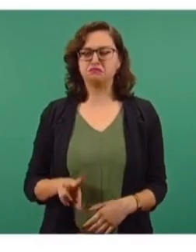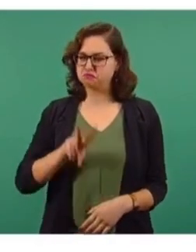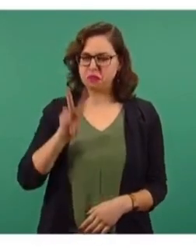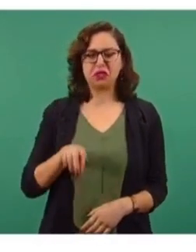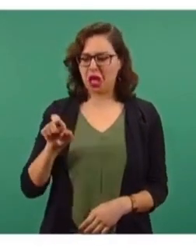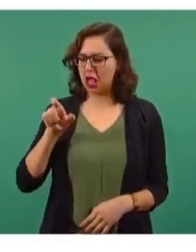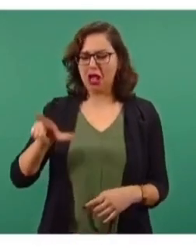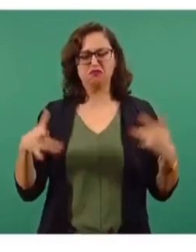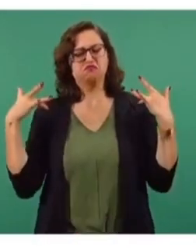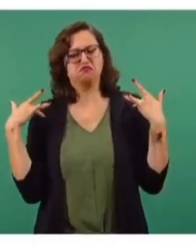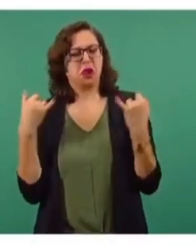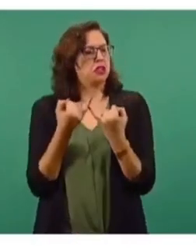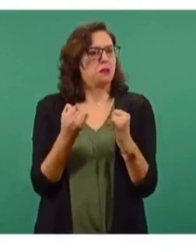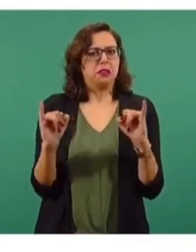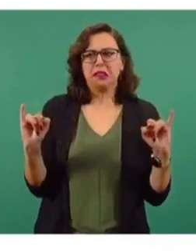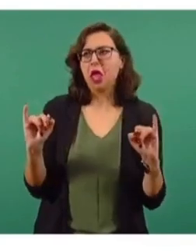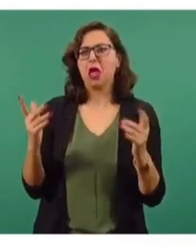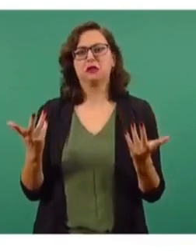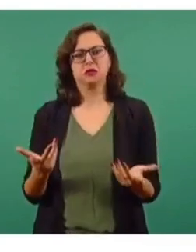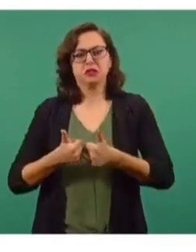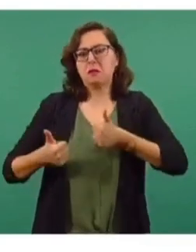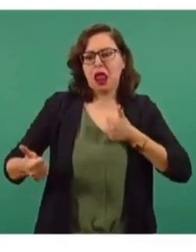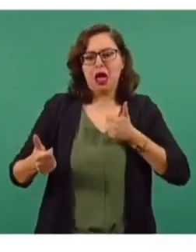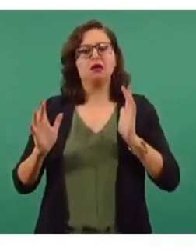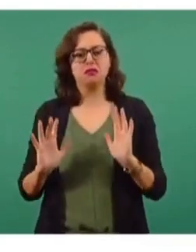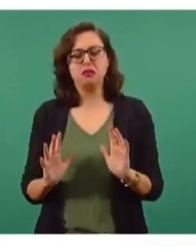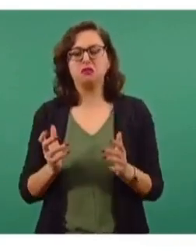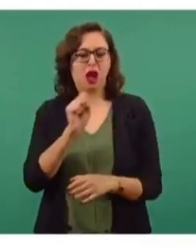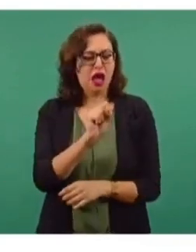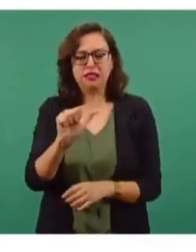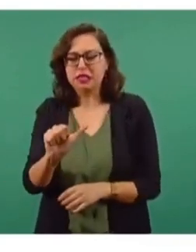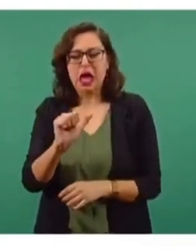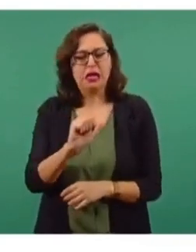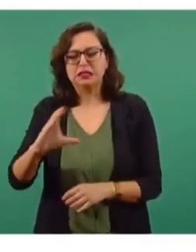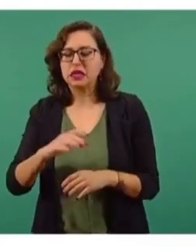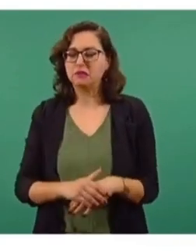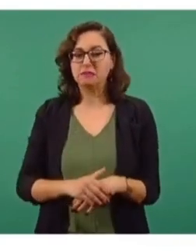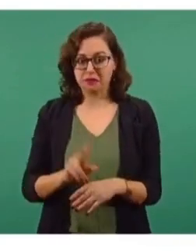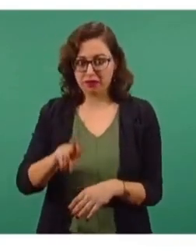imparcialidad, independencia, autonomía, sociedad civil.